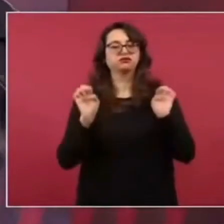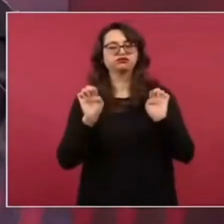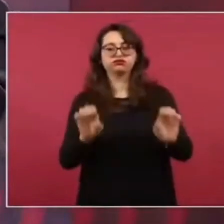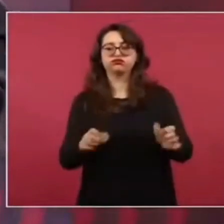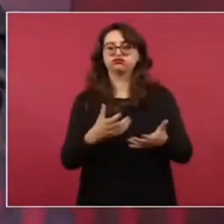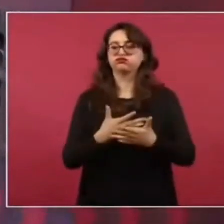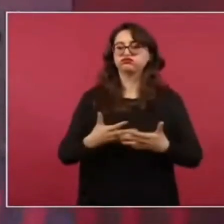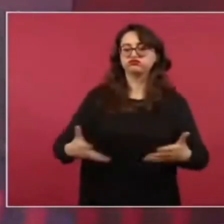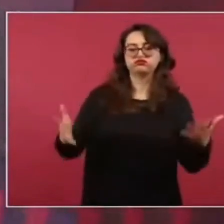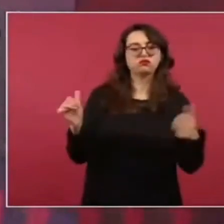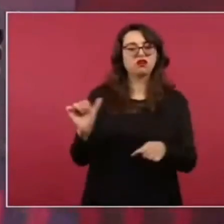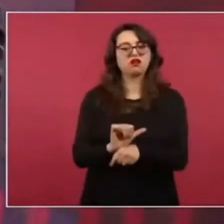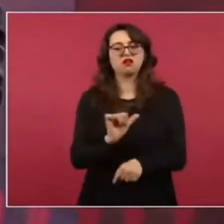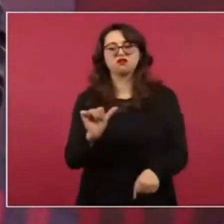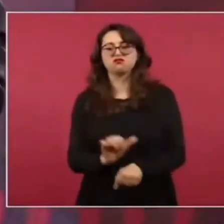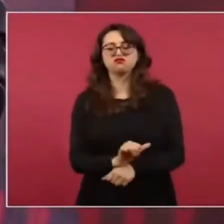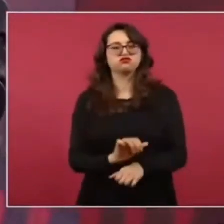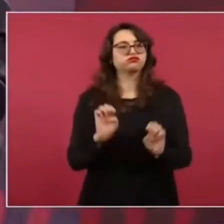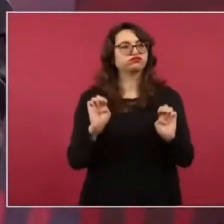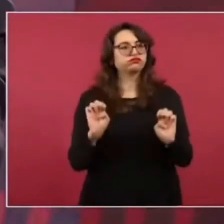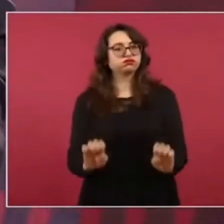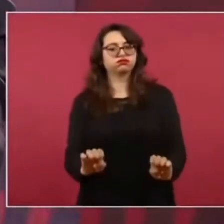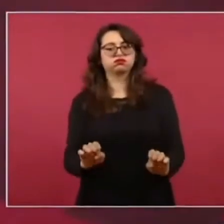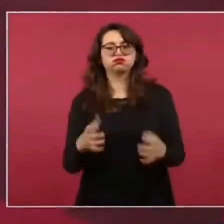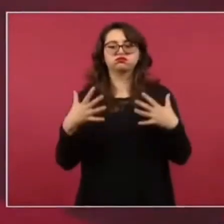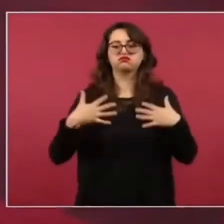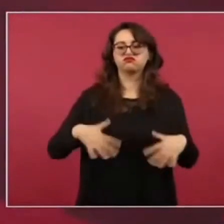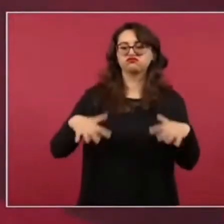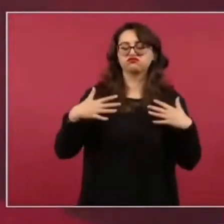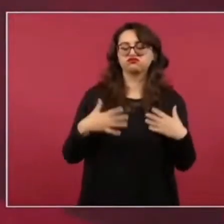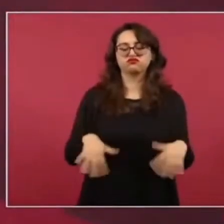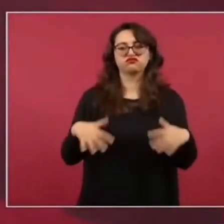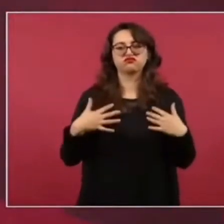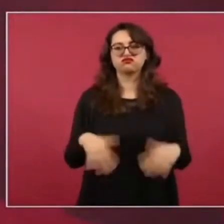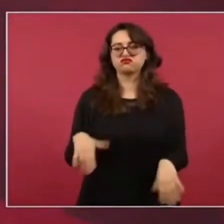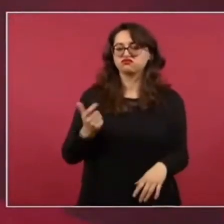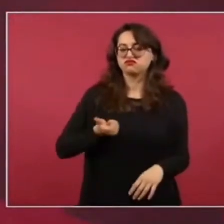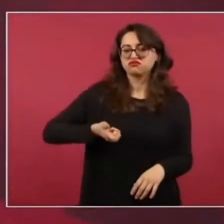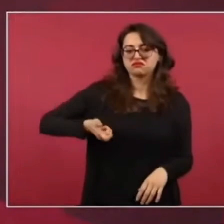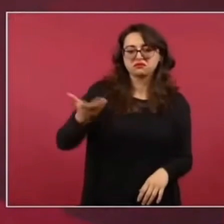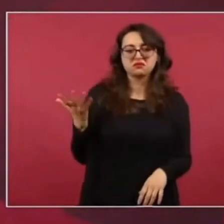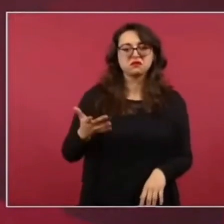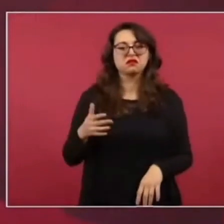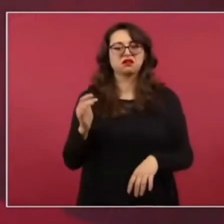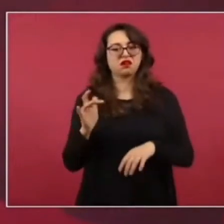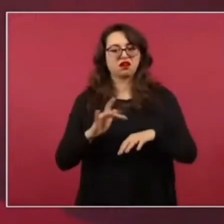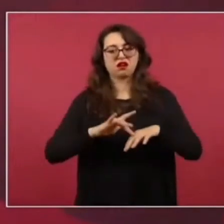coches últimos modelos, ropa de marca, alhajas,